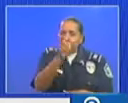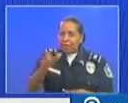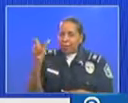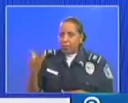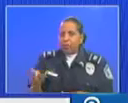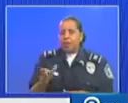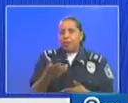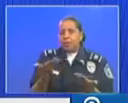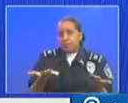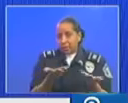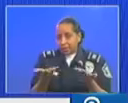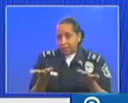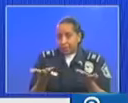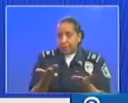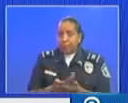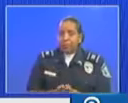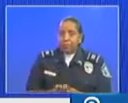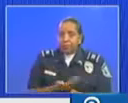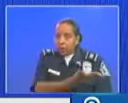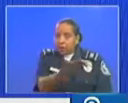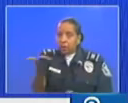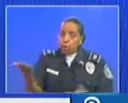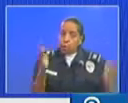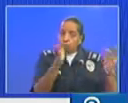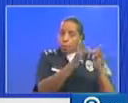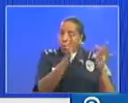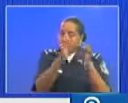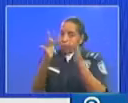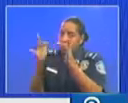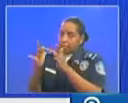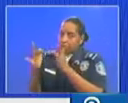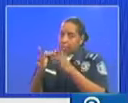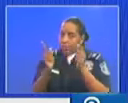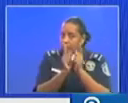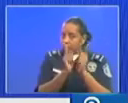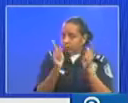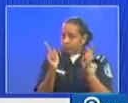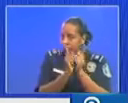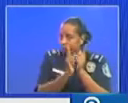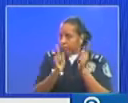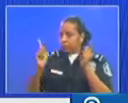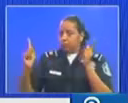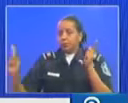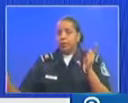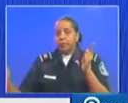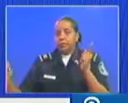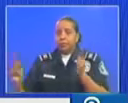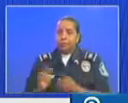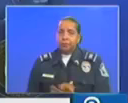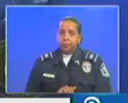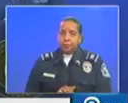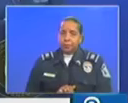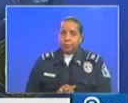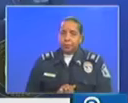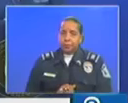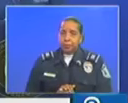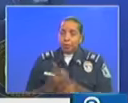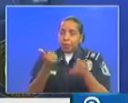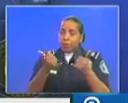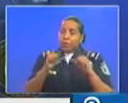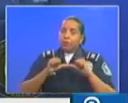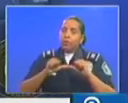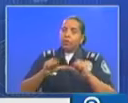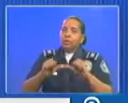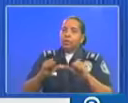personas que tienen un contacto a una distancia de menor de 1.5 metros ahora continuamos señora ministra